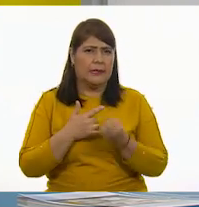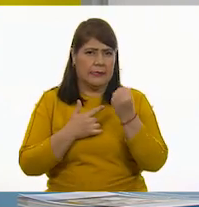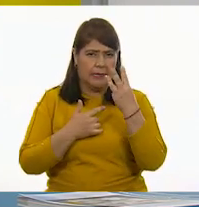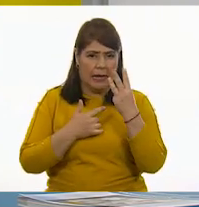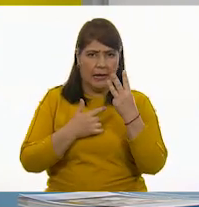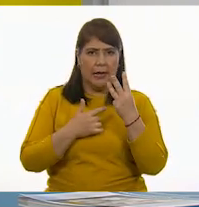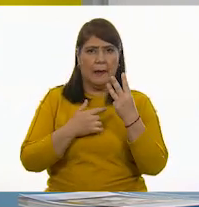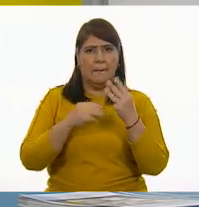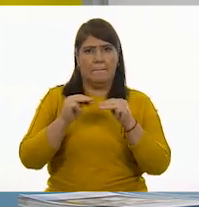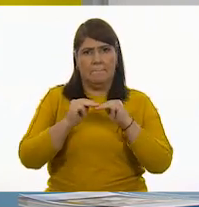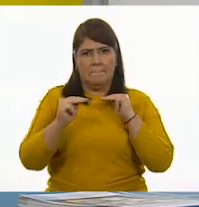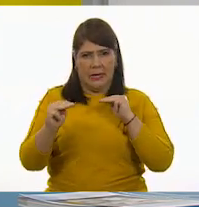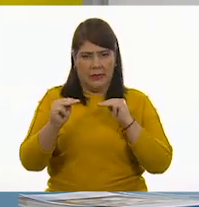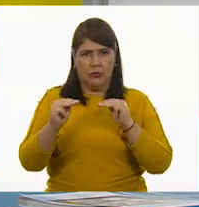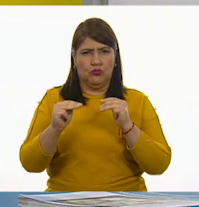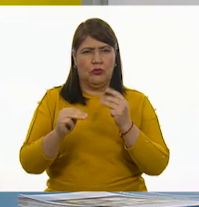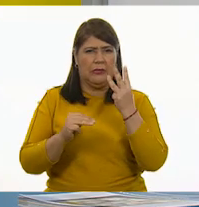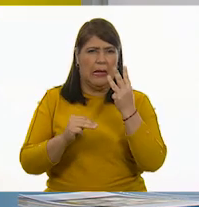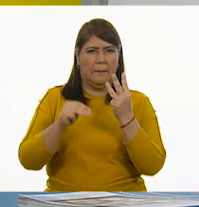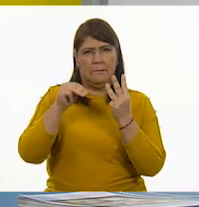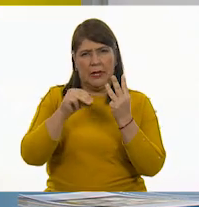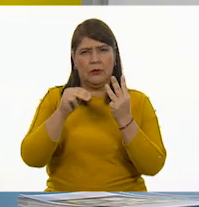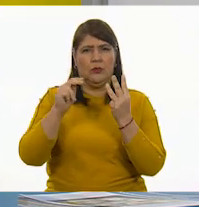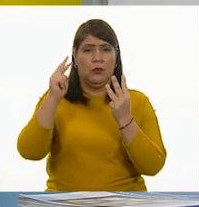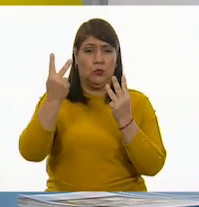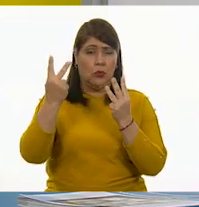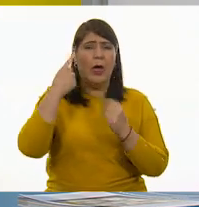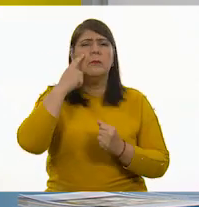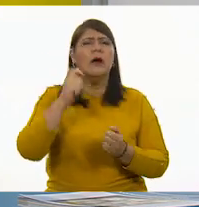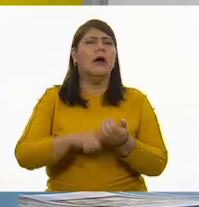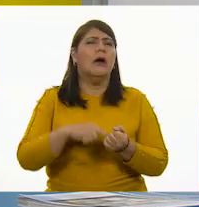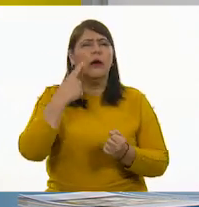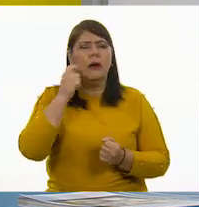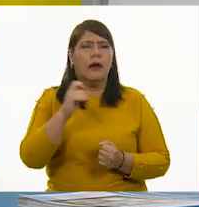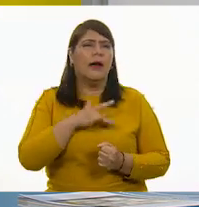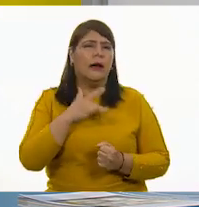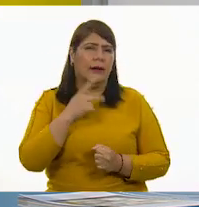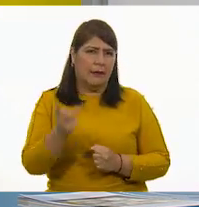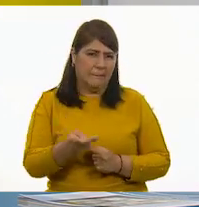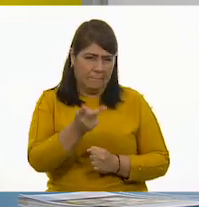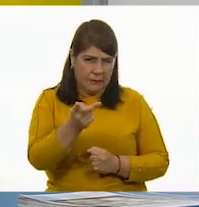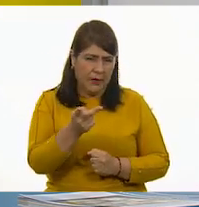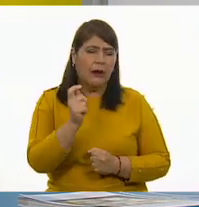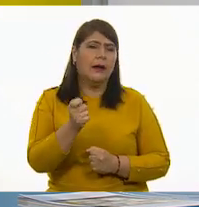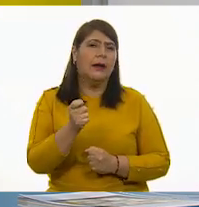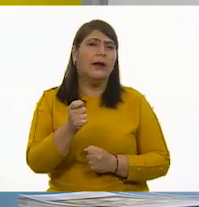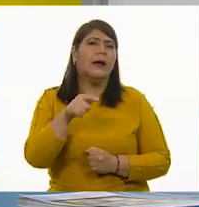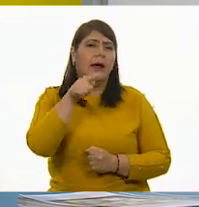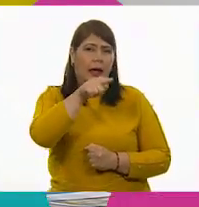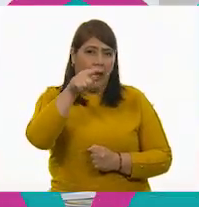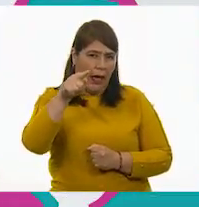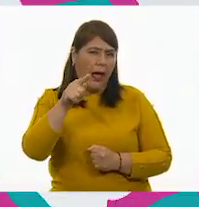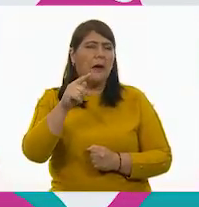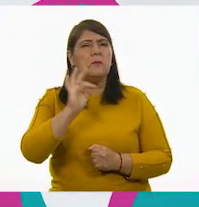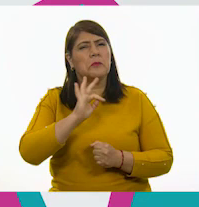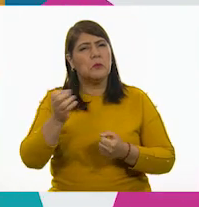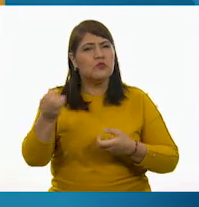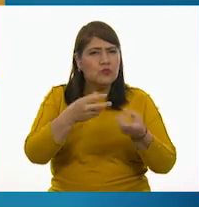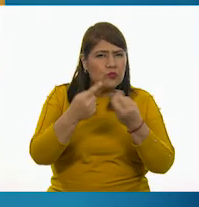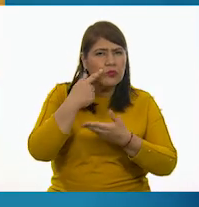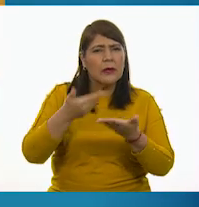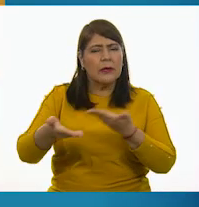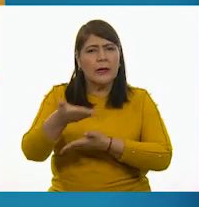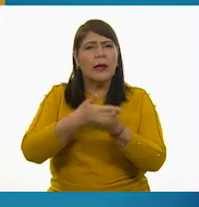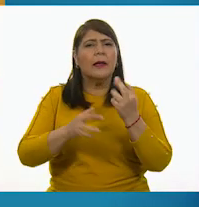cuadrados. Exactamente. La pregunta fue esa y la respuesta, seguro que ya en casa la pudieron comentar. Y la